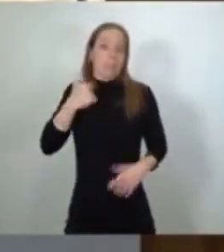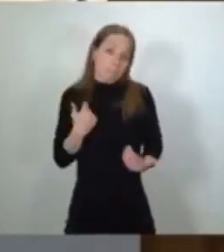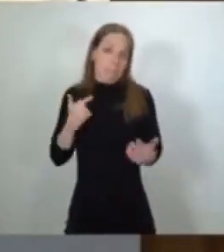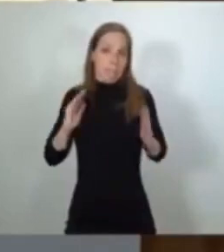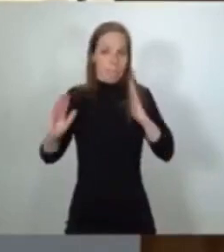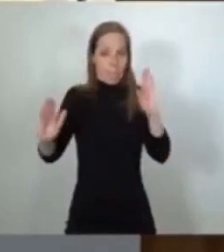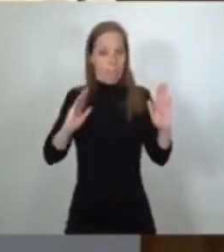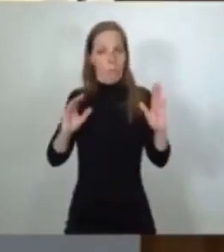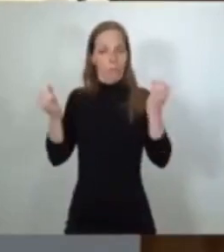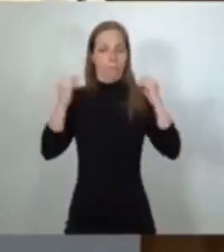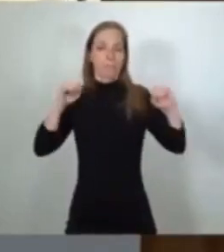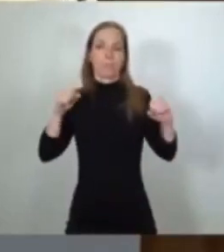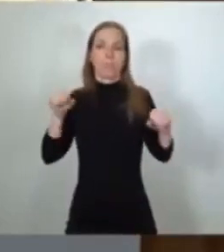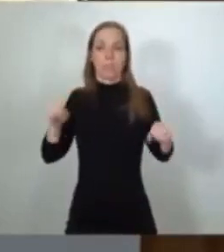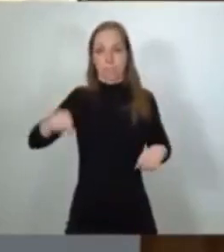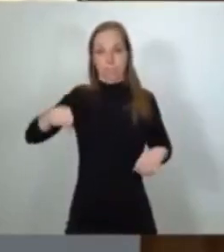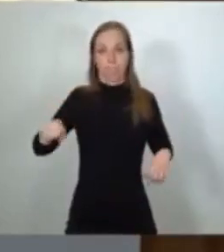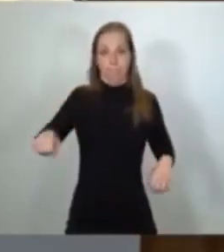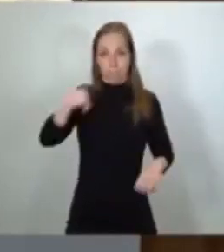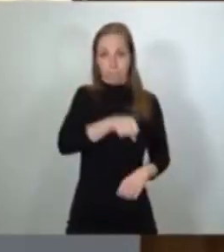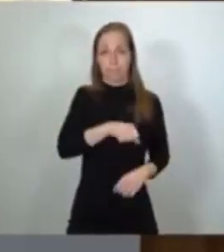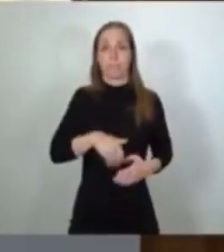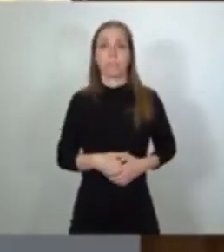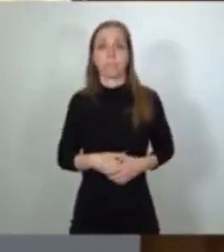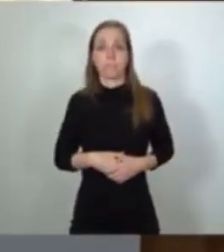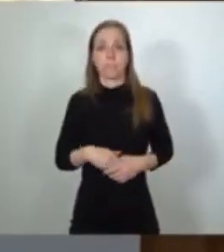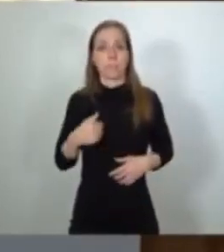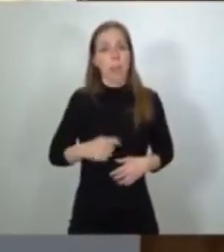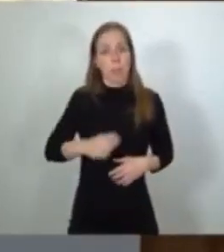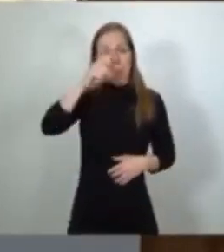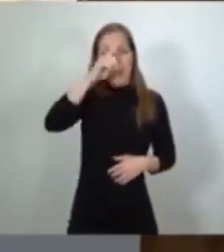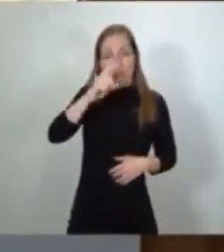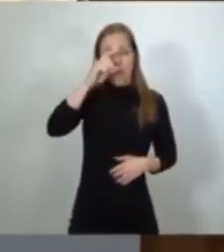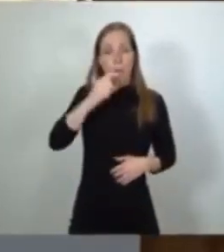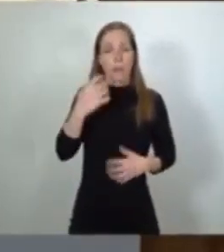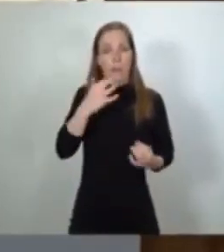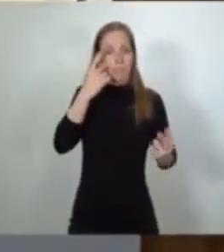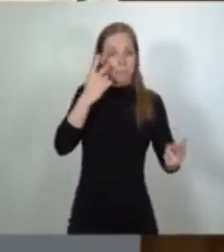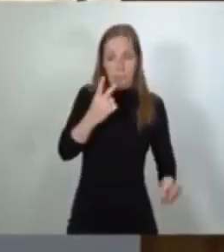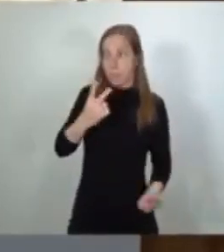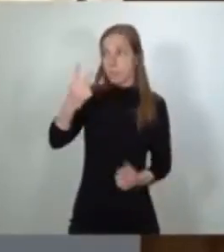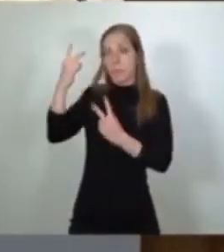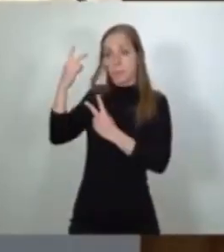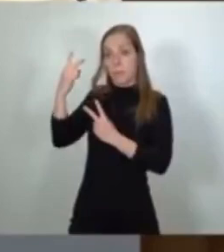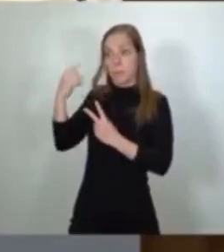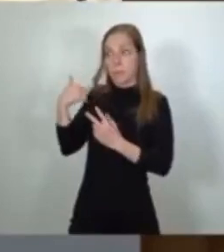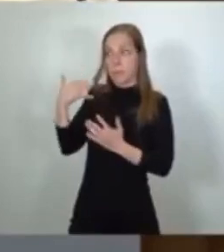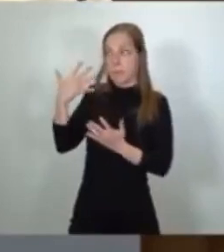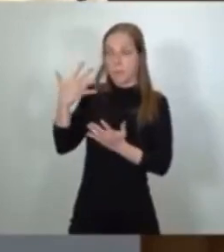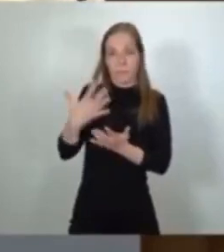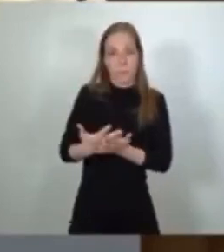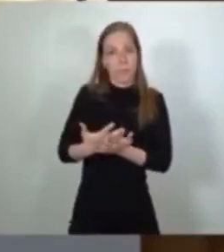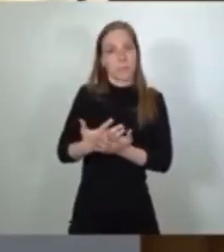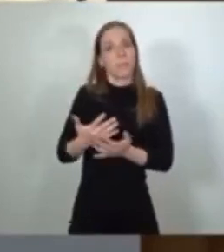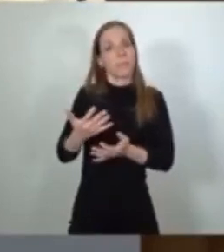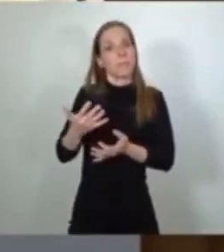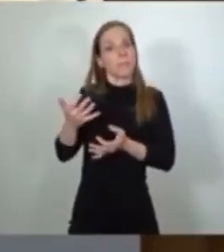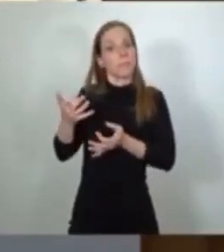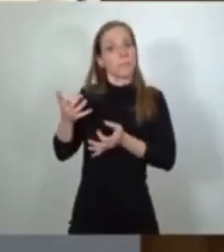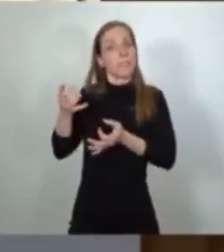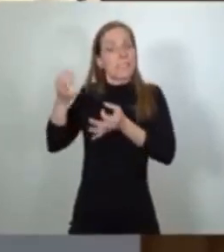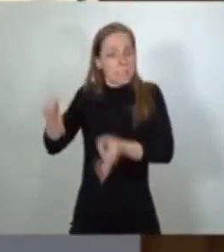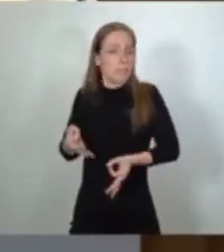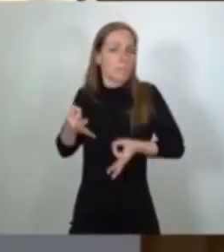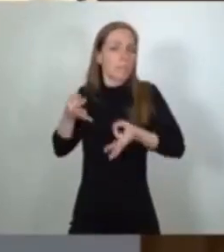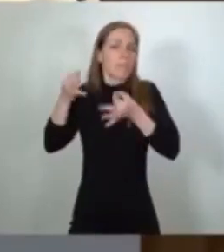posesión. Memoria que nos exige cada poco tiempo volver la vista atrás, porque esa es siempre la